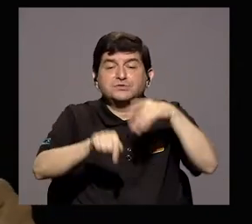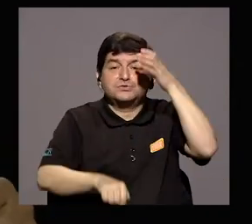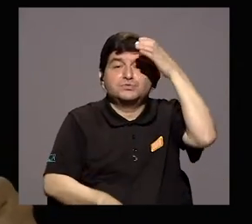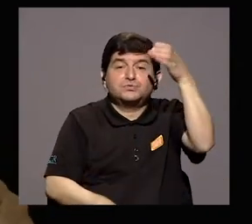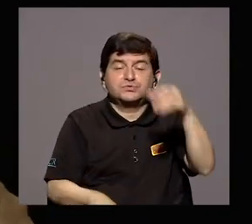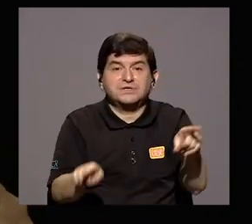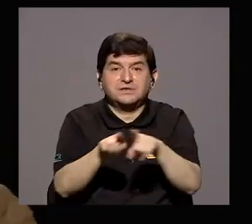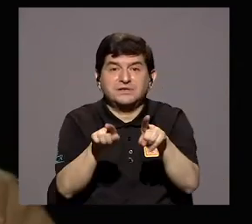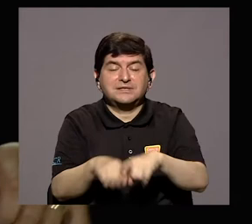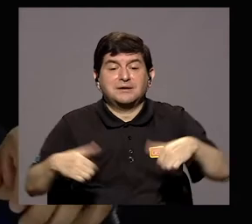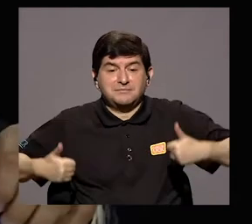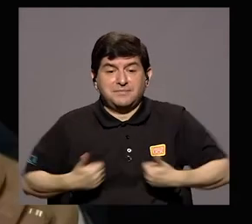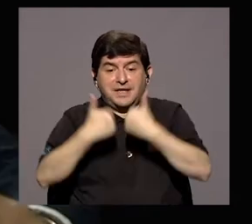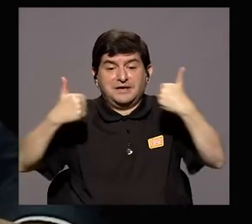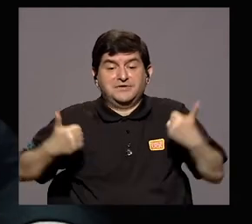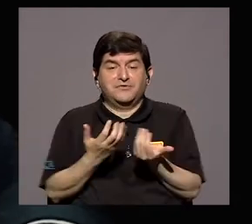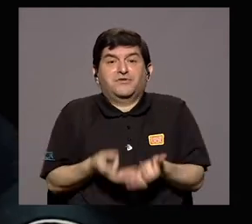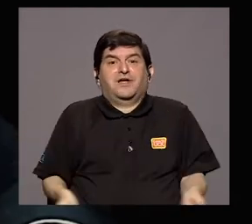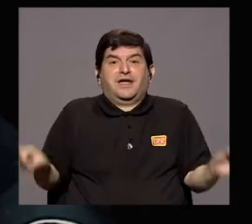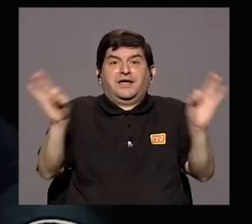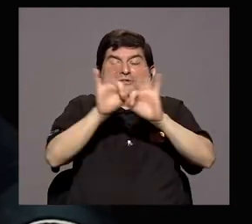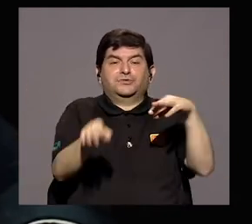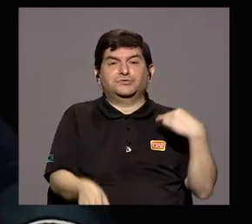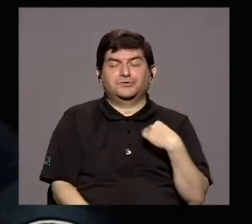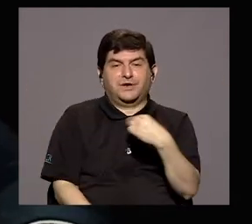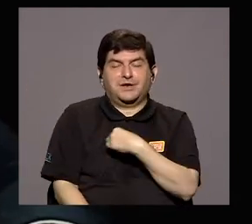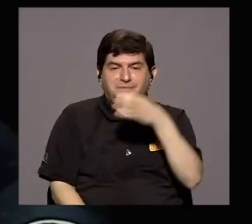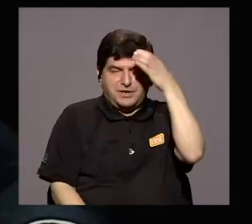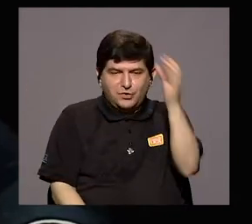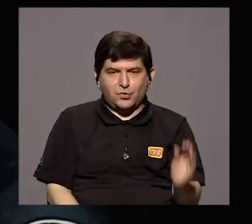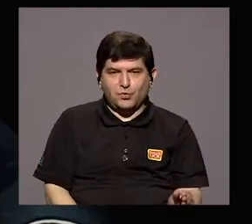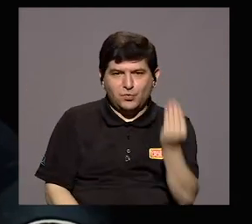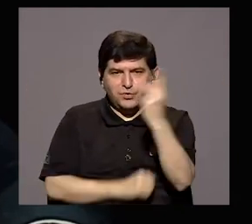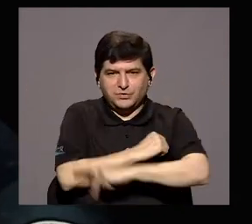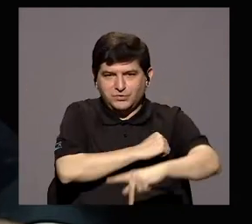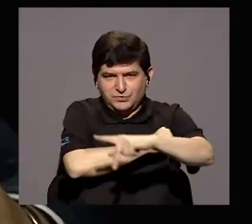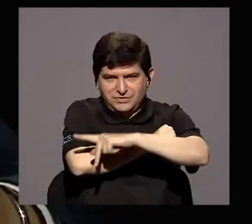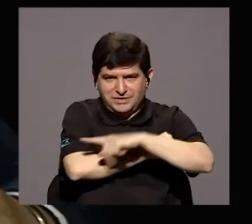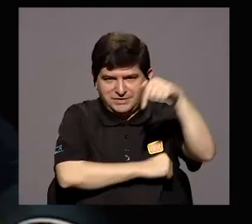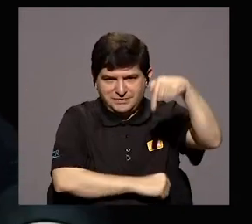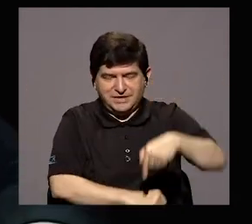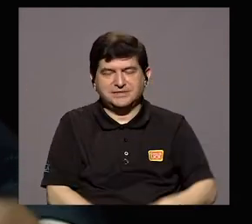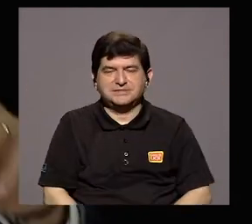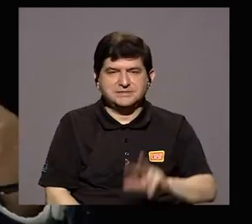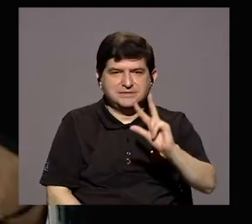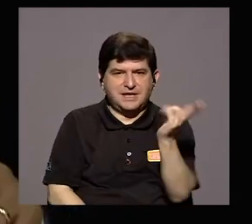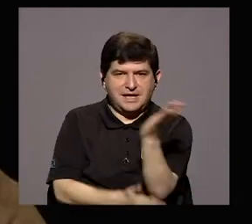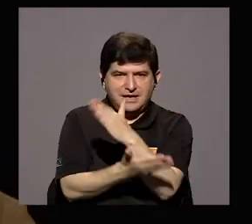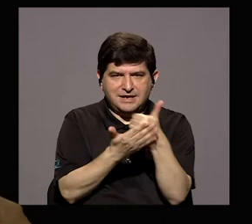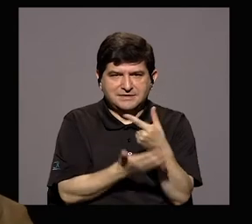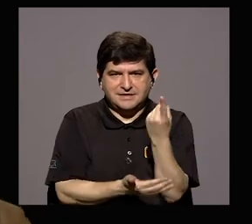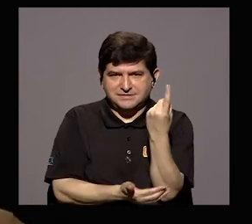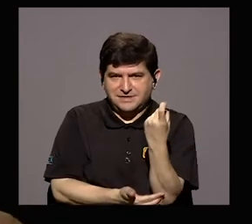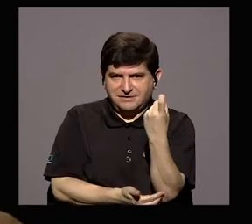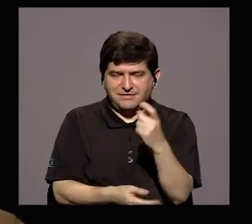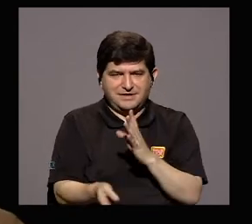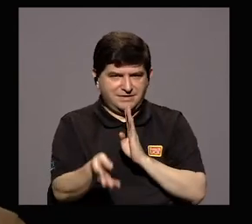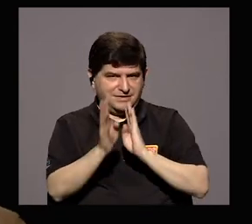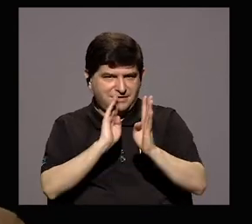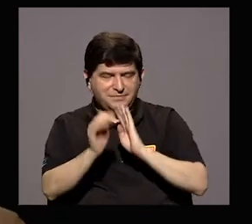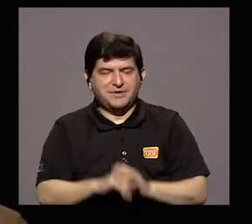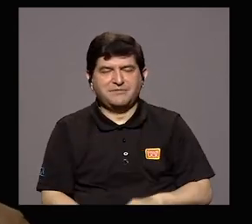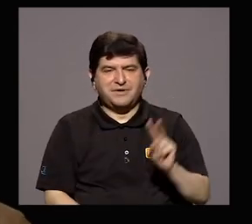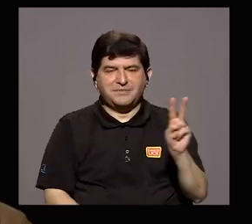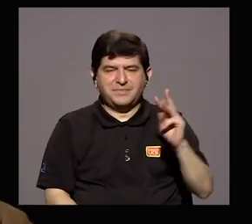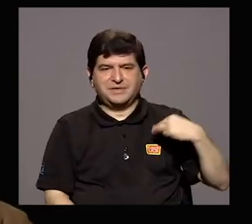y específicamente los grandes retos que tiene el Ministerio de Cultura y Juventud de este país. Nos queda un tercer bloque todavía para terminar de conversar con